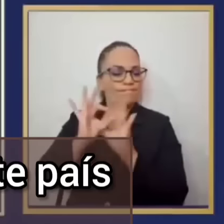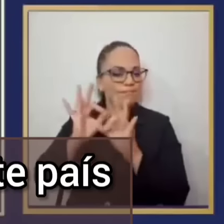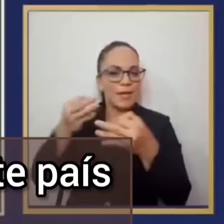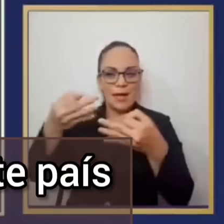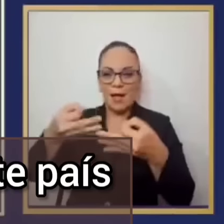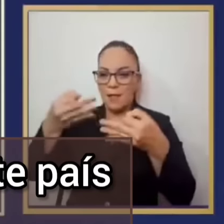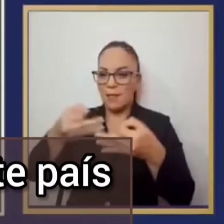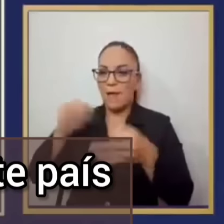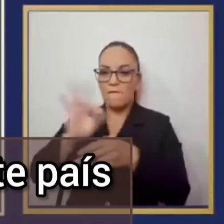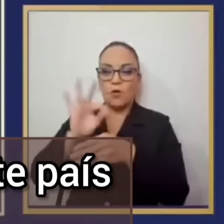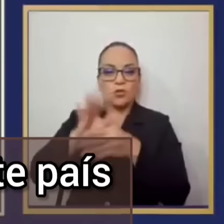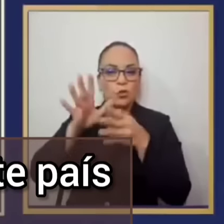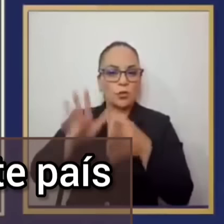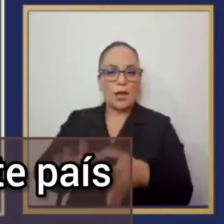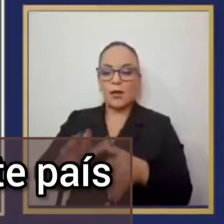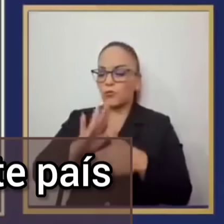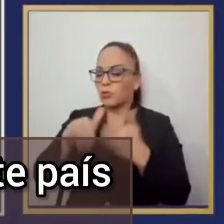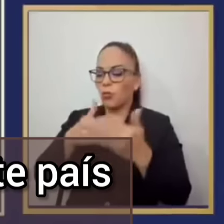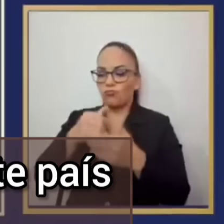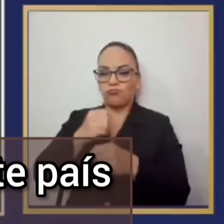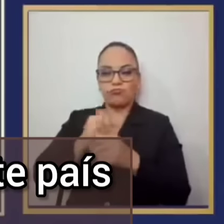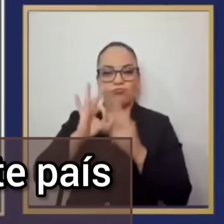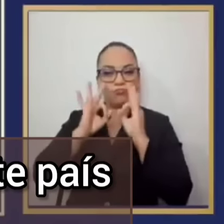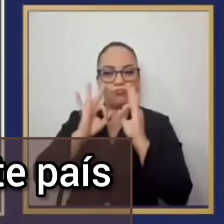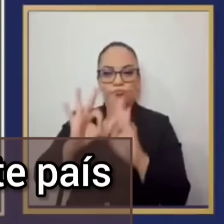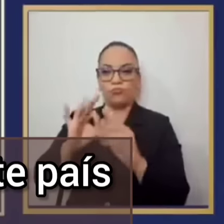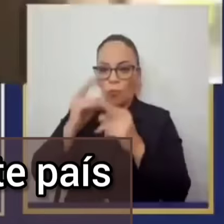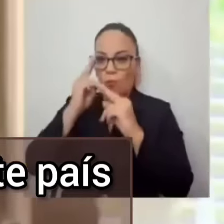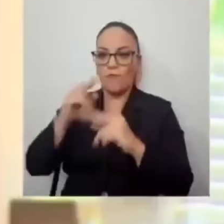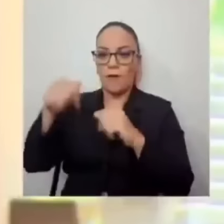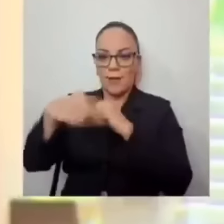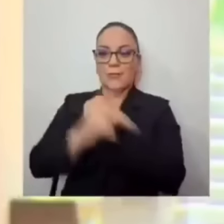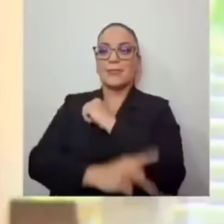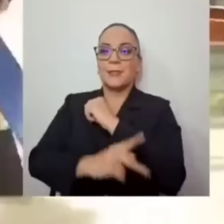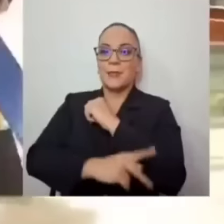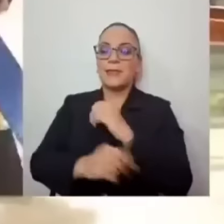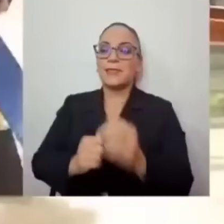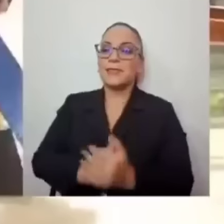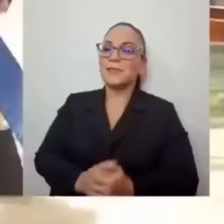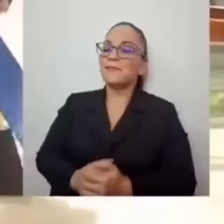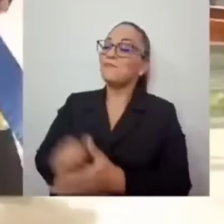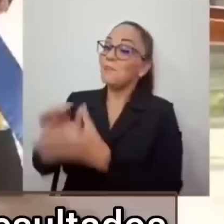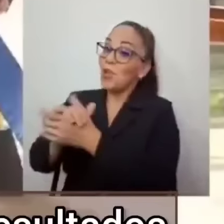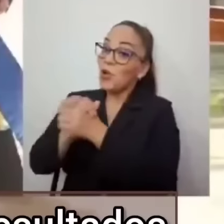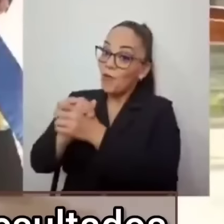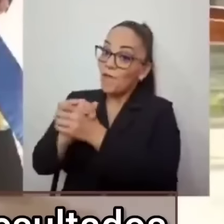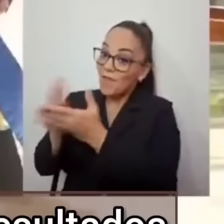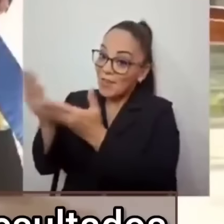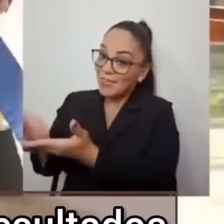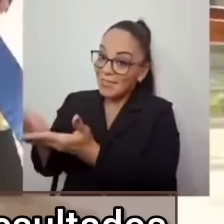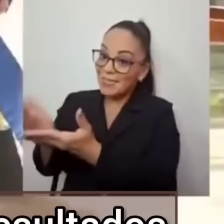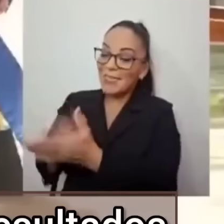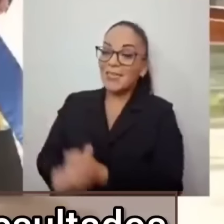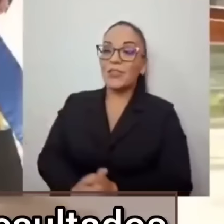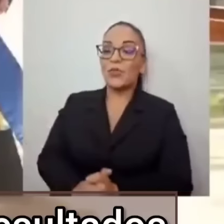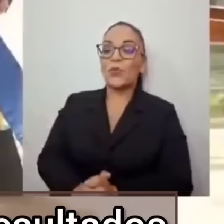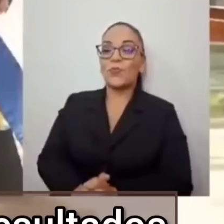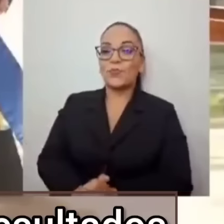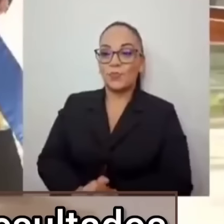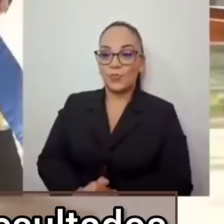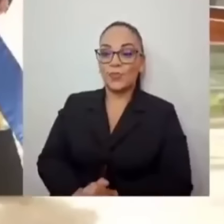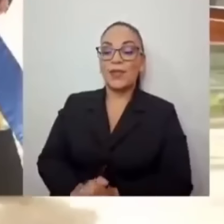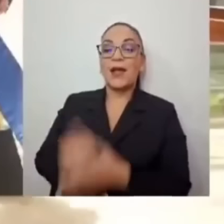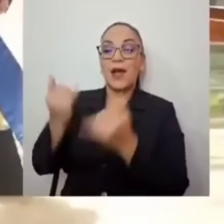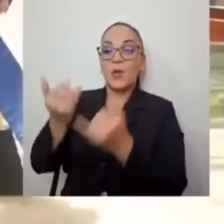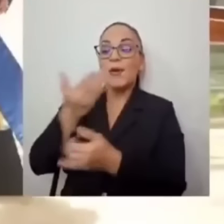definitivamente deben honrar a este país en todo sentido. Los felicito, estamos haciendo, obteniendo mejores